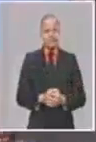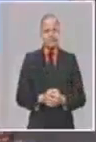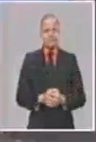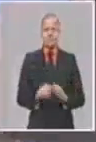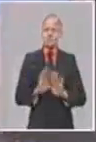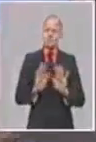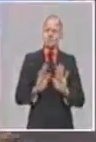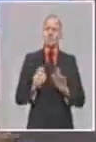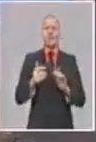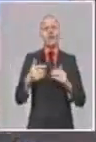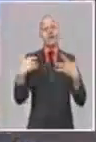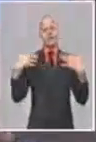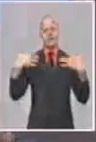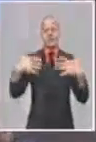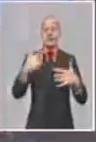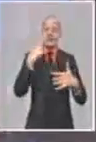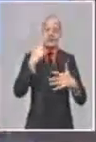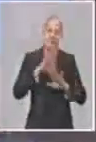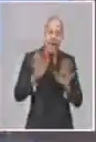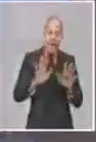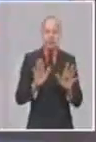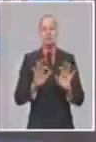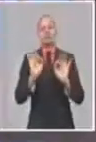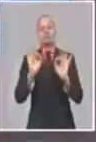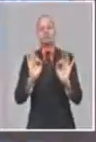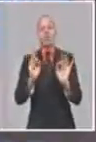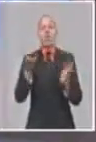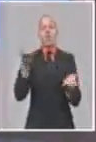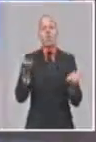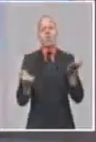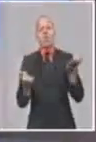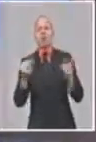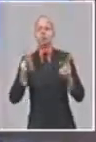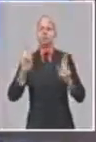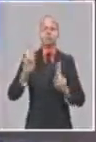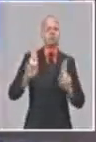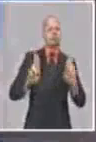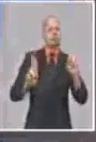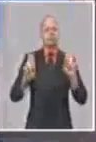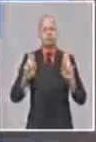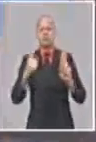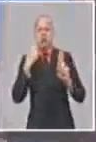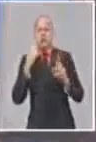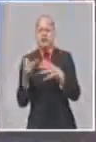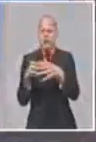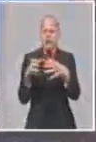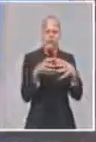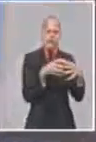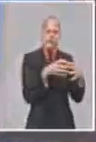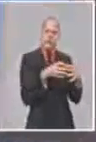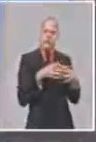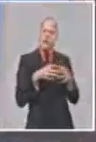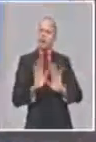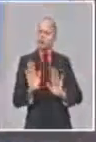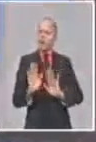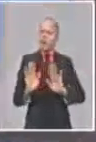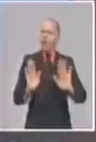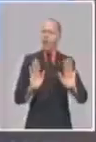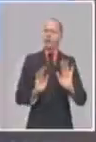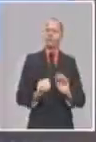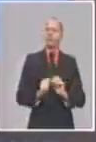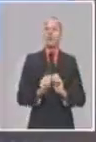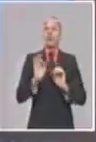Ya hemos avanzado bastante, tenemos un consenso en cuanto a las características, las condiciones que debe tener la lista de actividades